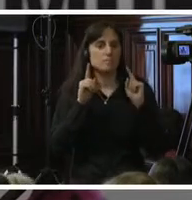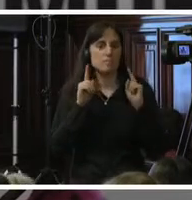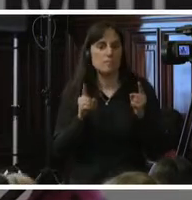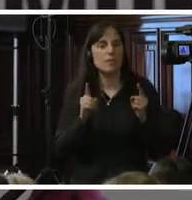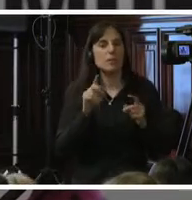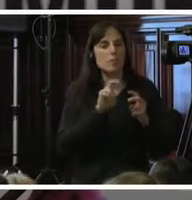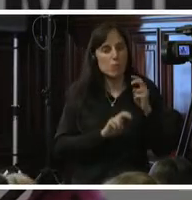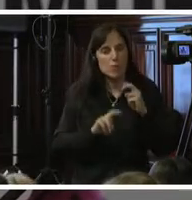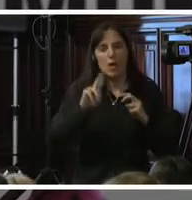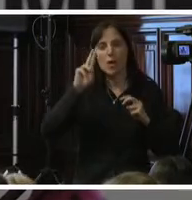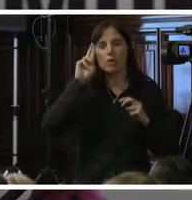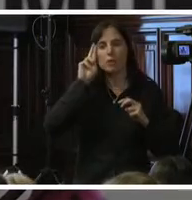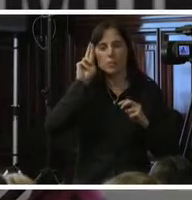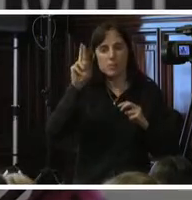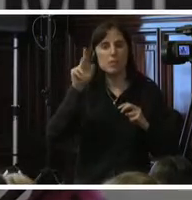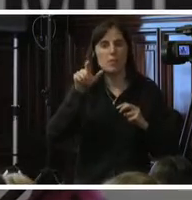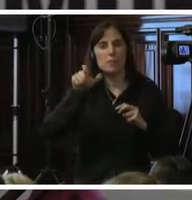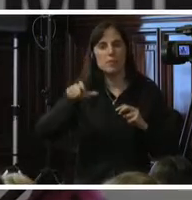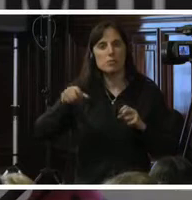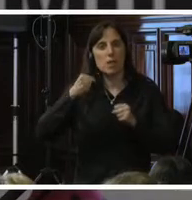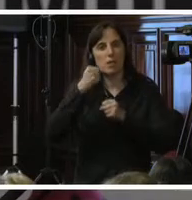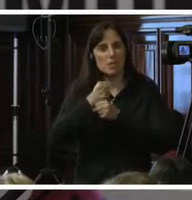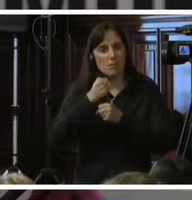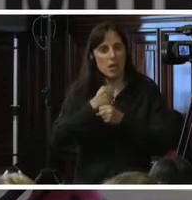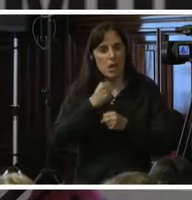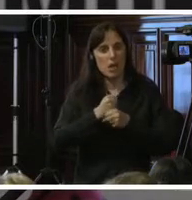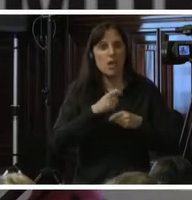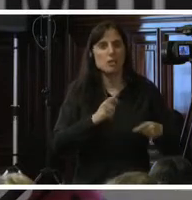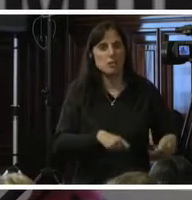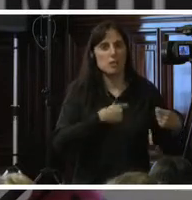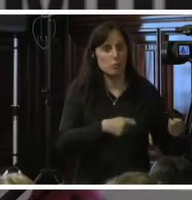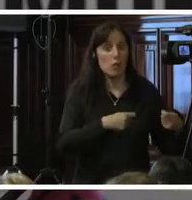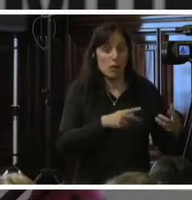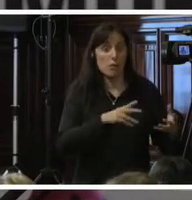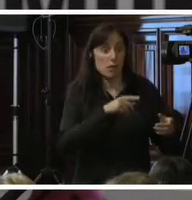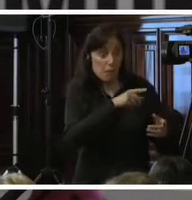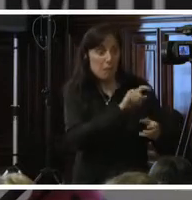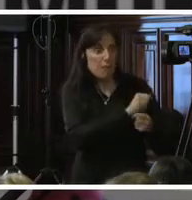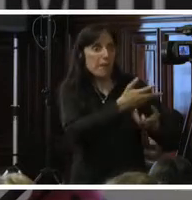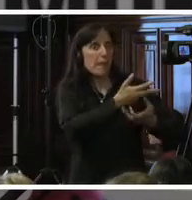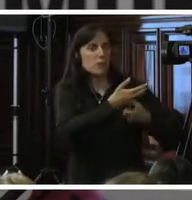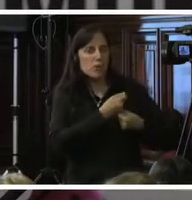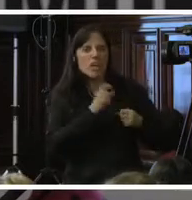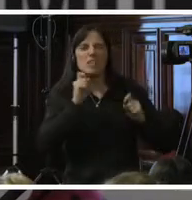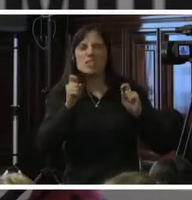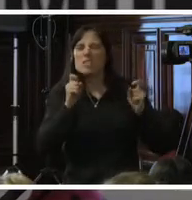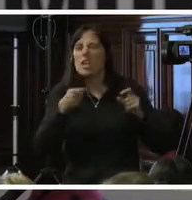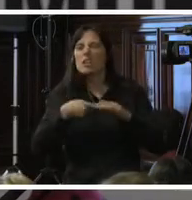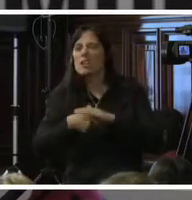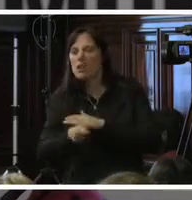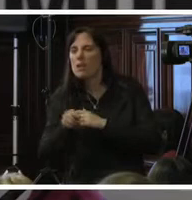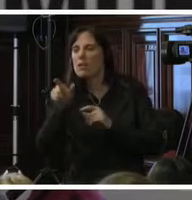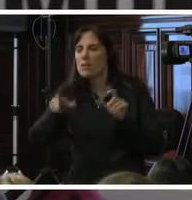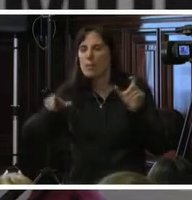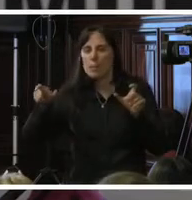con respeto a los trabajadores sexuales, para que les ayuden a identificar a